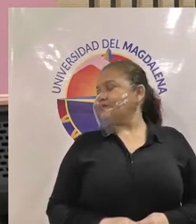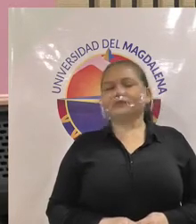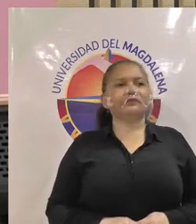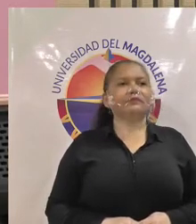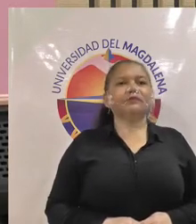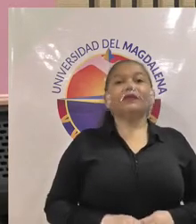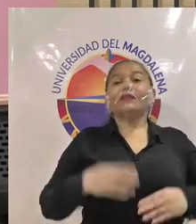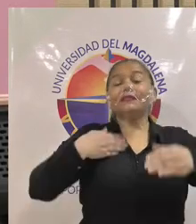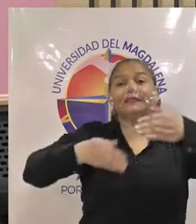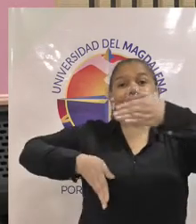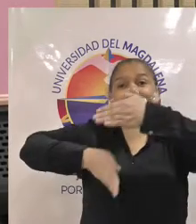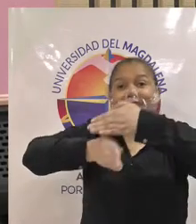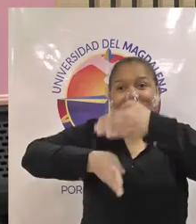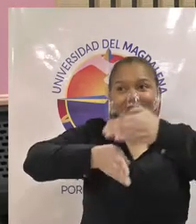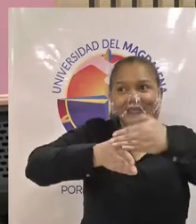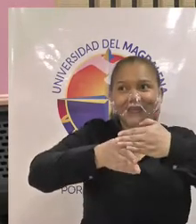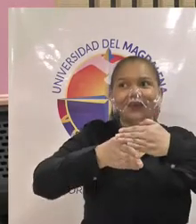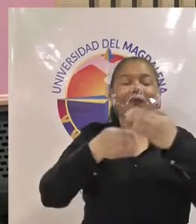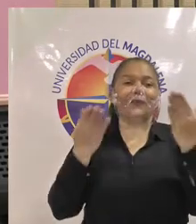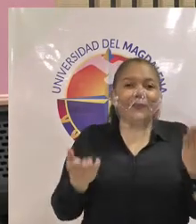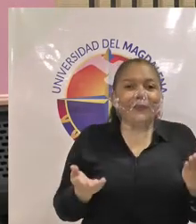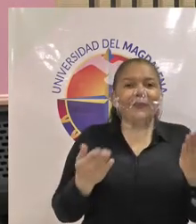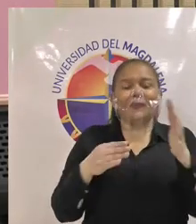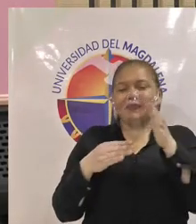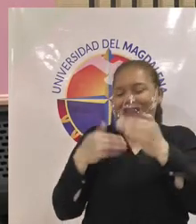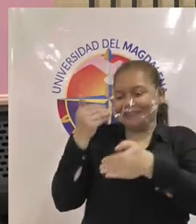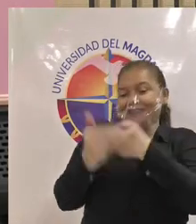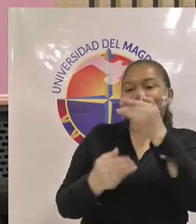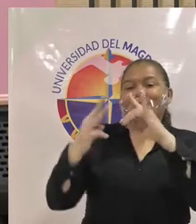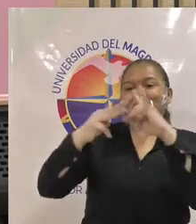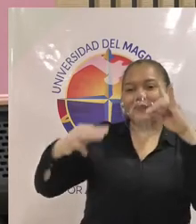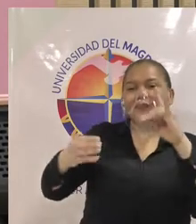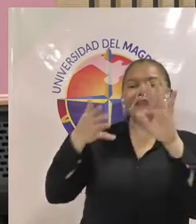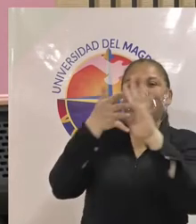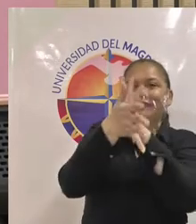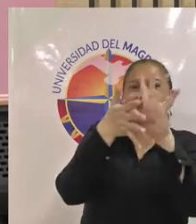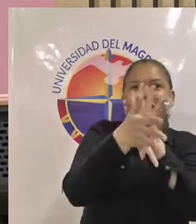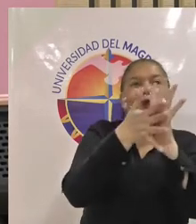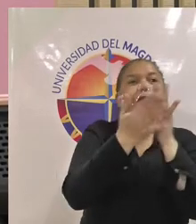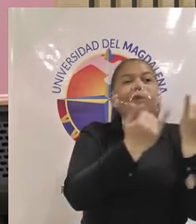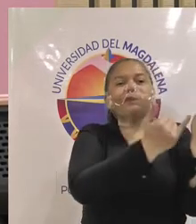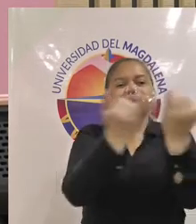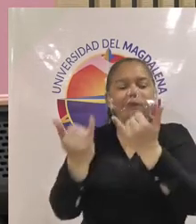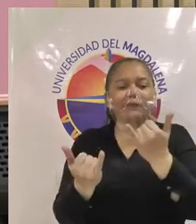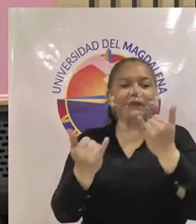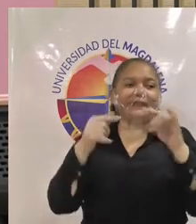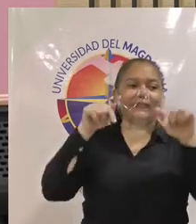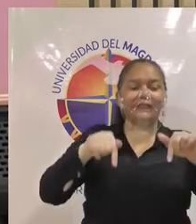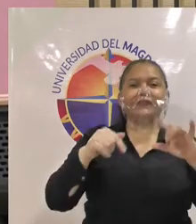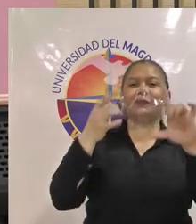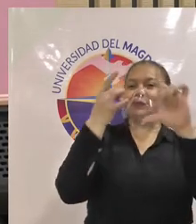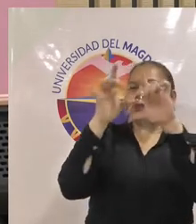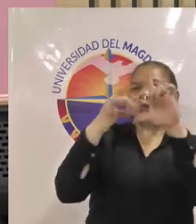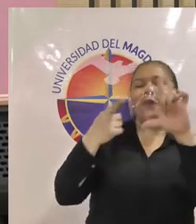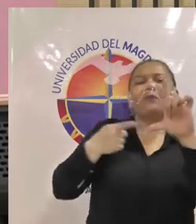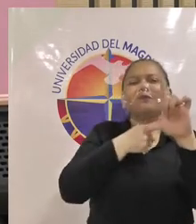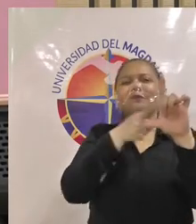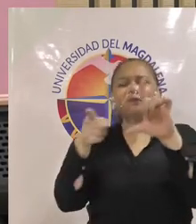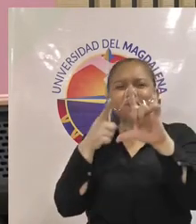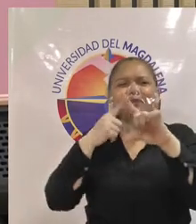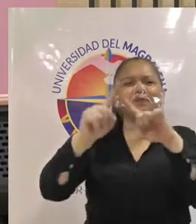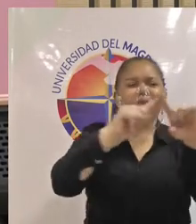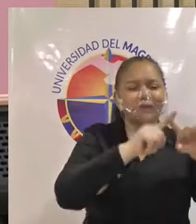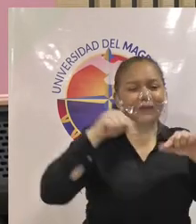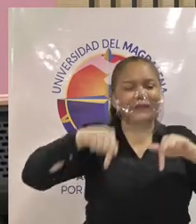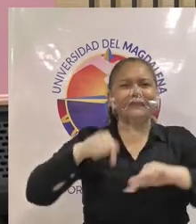seguimos en el desarrollo desde la universidad del magdalena a través de cada una de las plataformas virtuales para